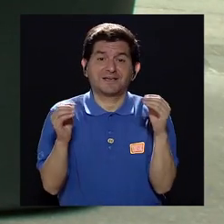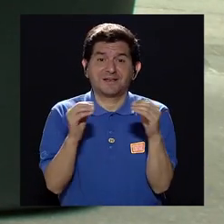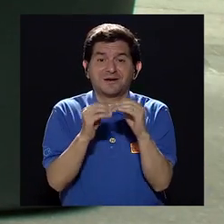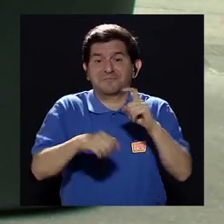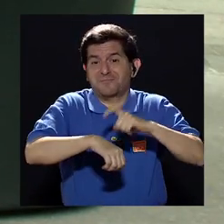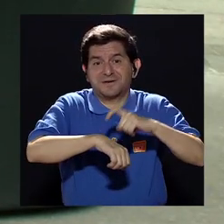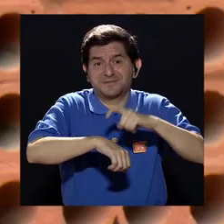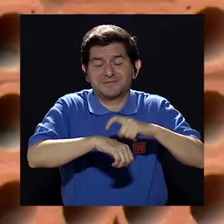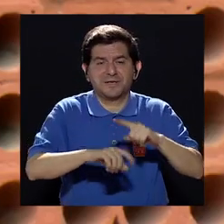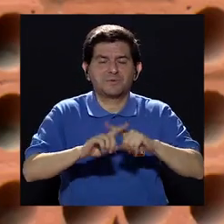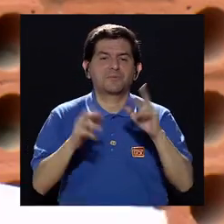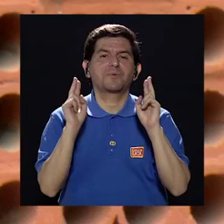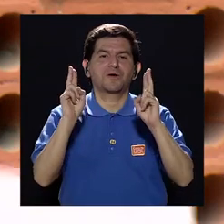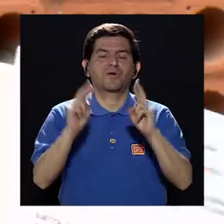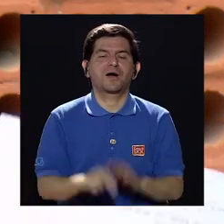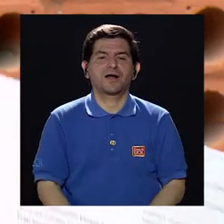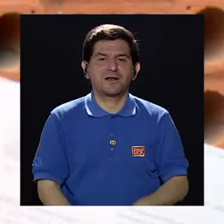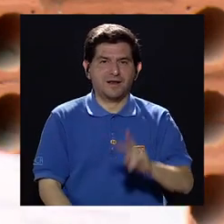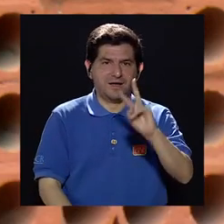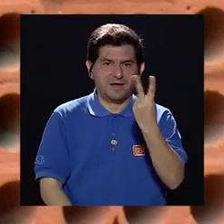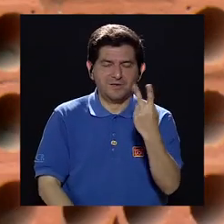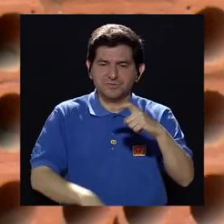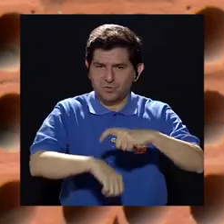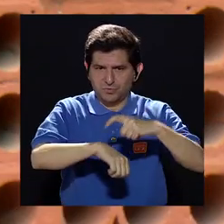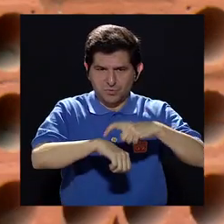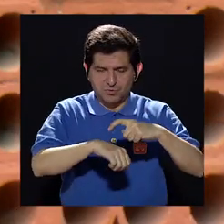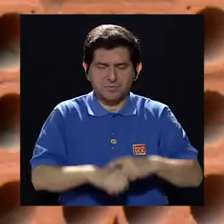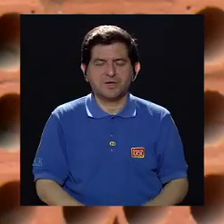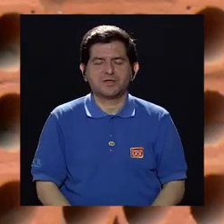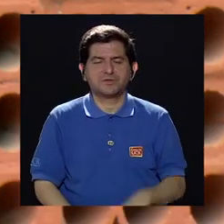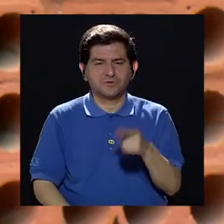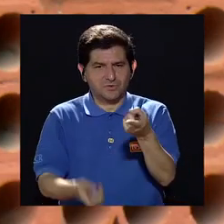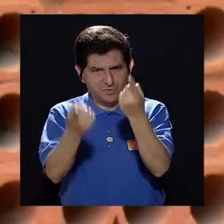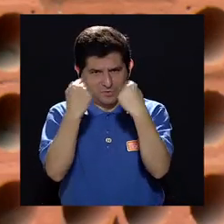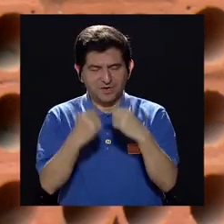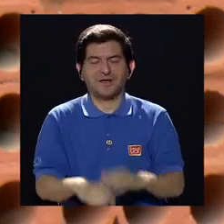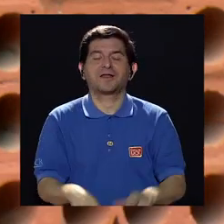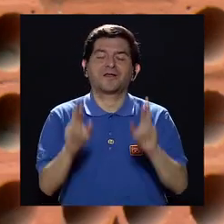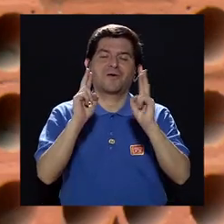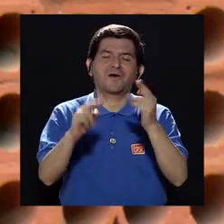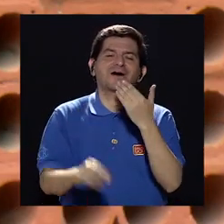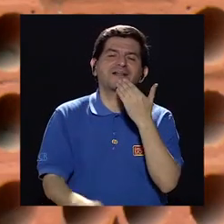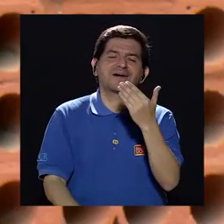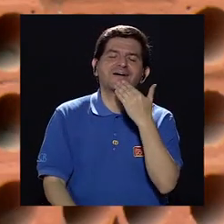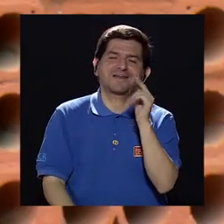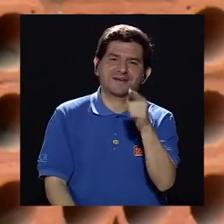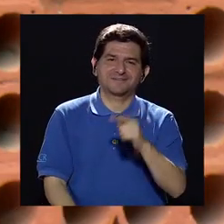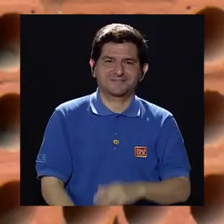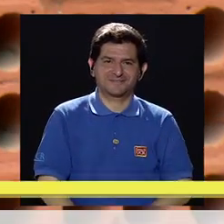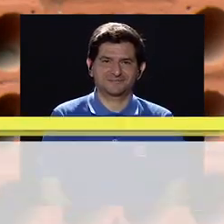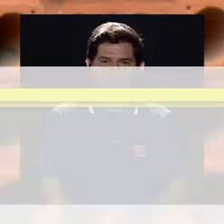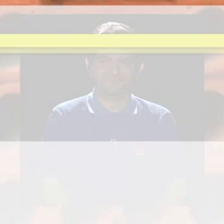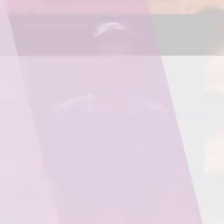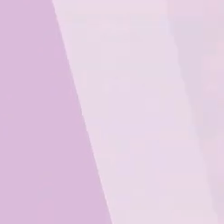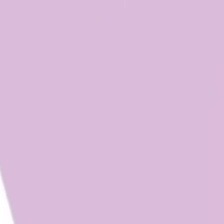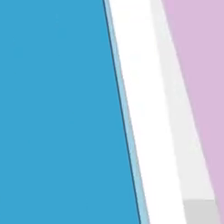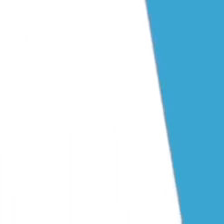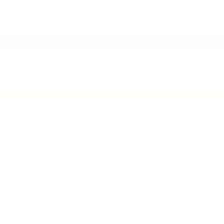querido tener más tiempo, pero ojalá que en una segunda oportunidad podamos tenerla con nosotros. Ojalá. Muchísimas gracias a ustedes.